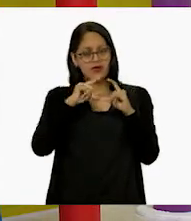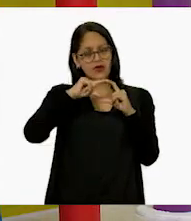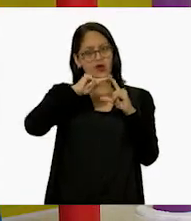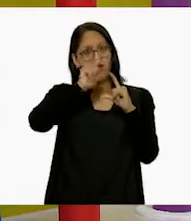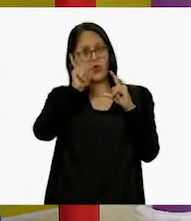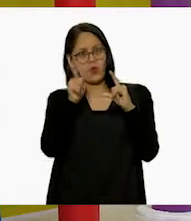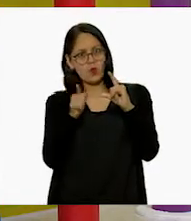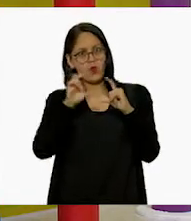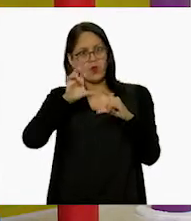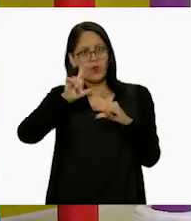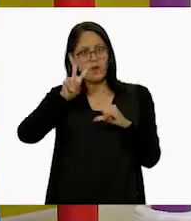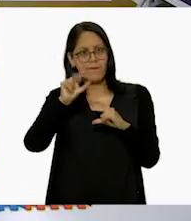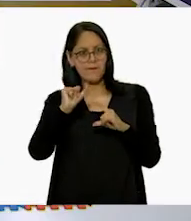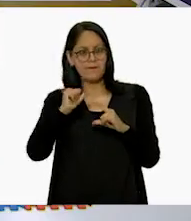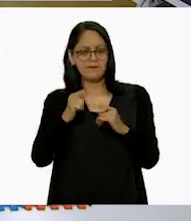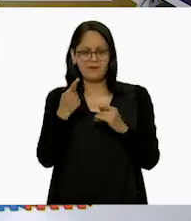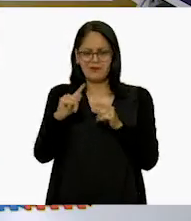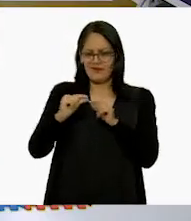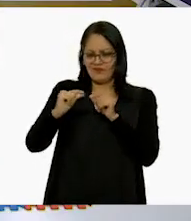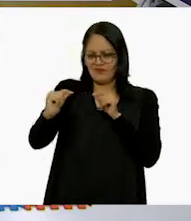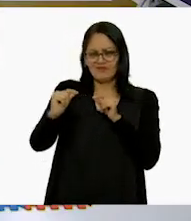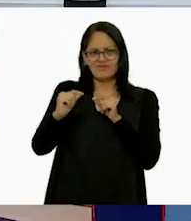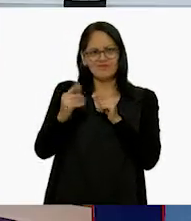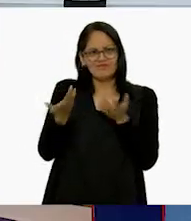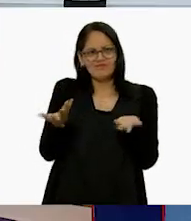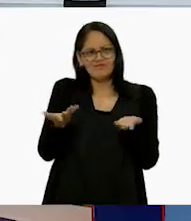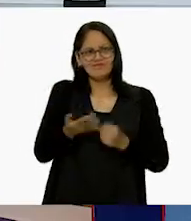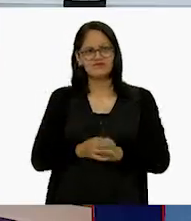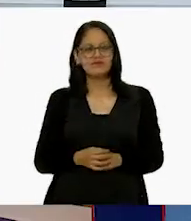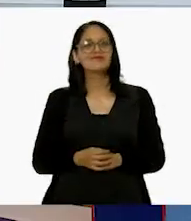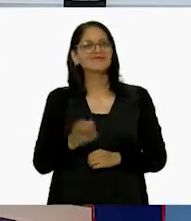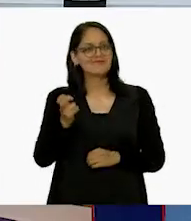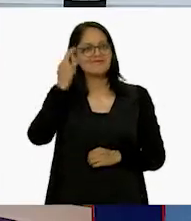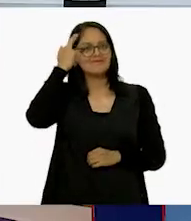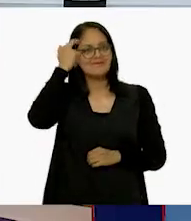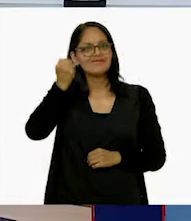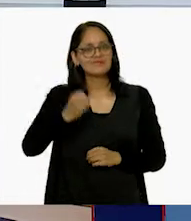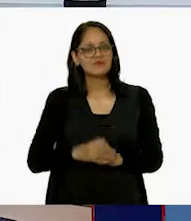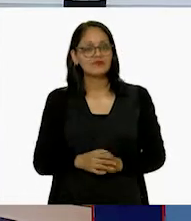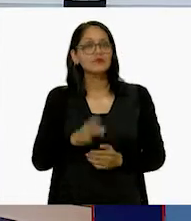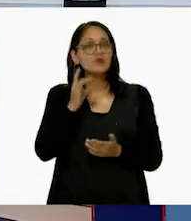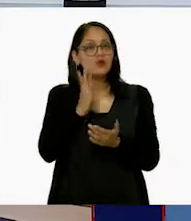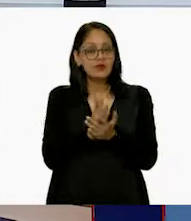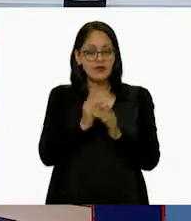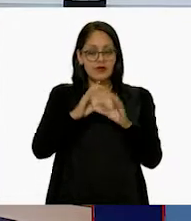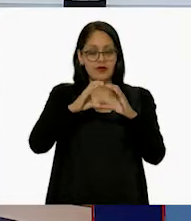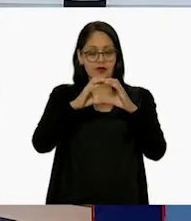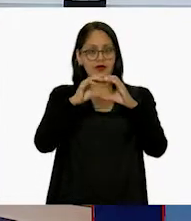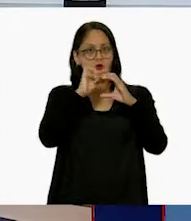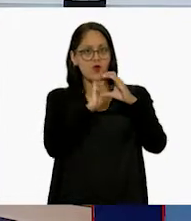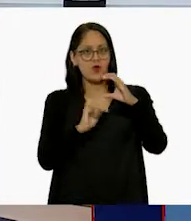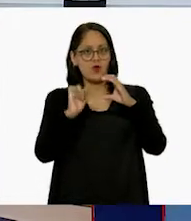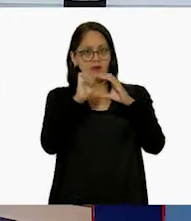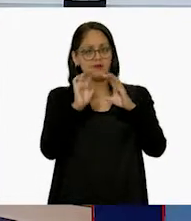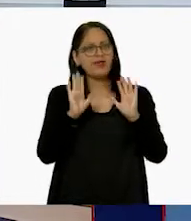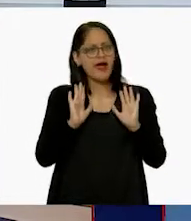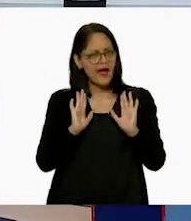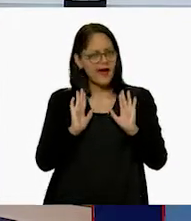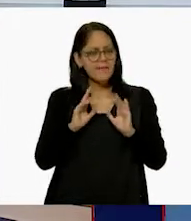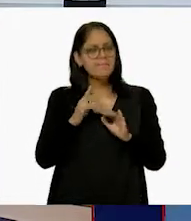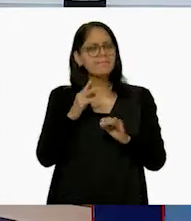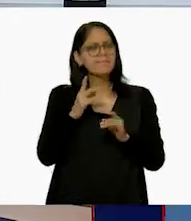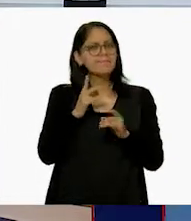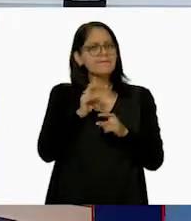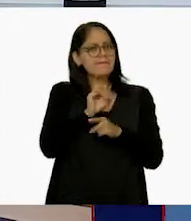y los palitos pues son rectos. Tienes razón, es solamente un lado curvo. Pero entonces vamos a crear